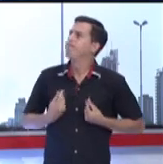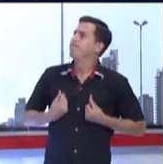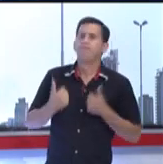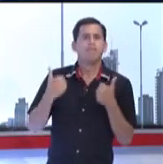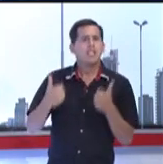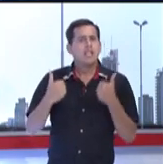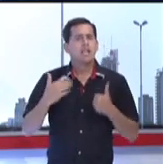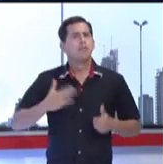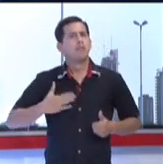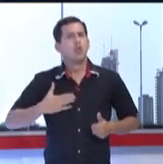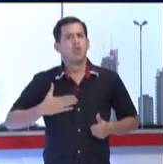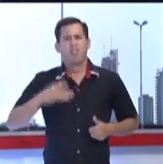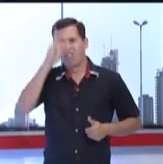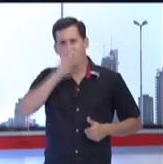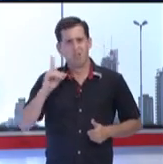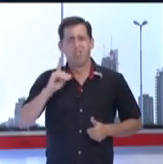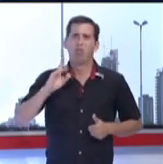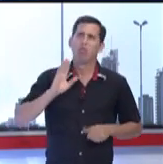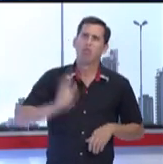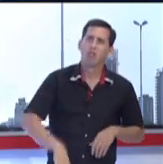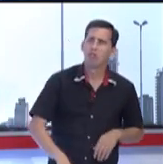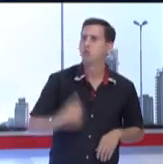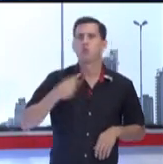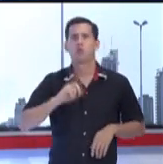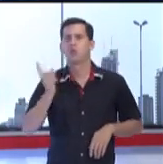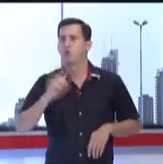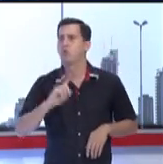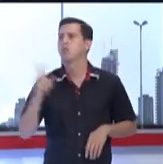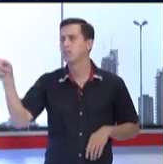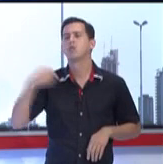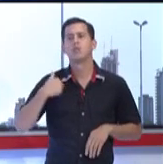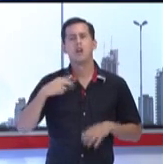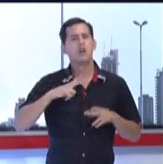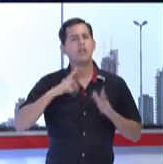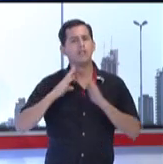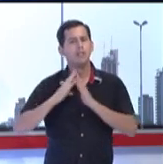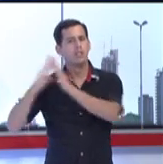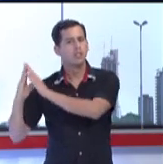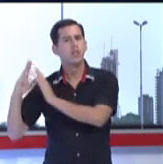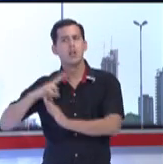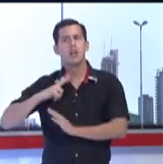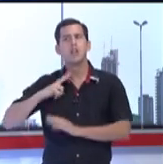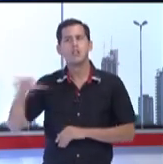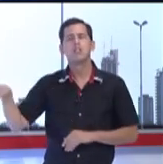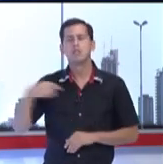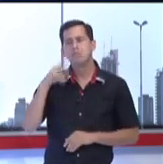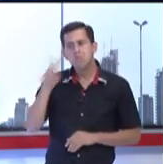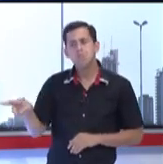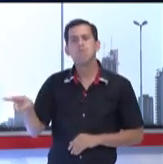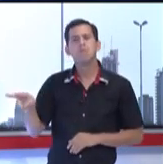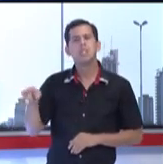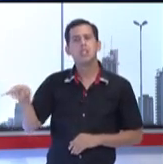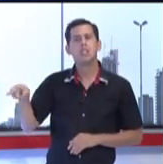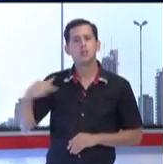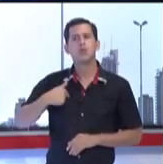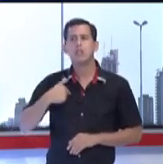no tienen justamente esa limitancia. Yo tengo el caso de un vecino que justamente está también en el mismo centro y con el que tengo la posibilidad de